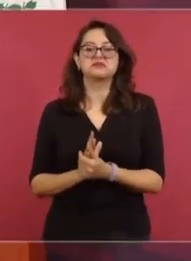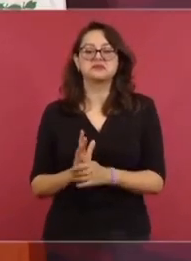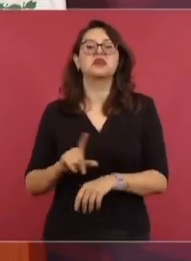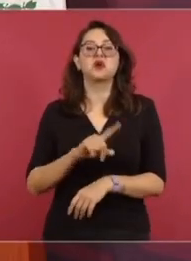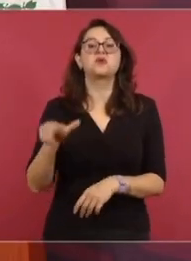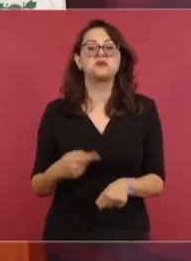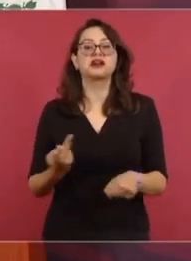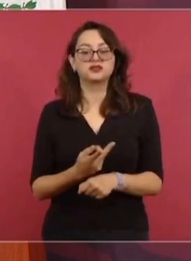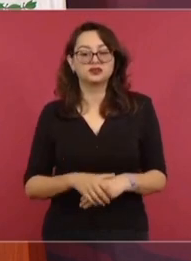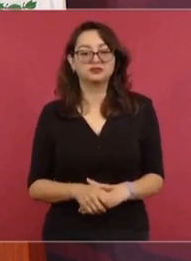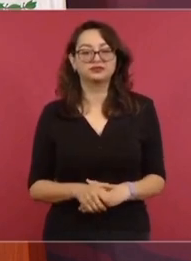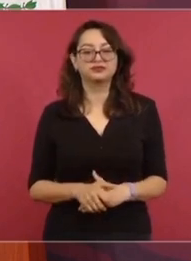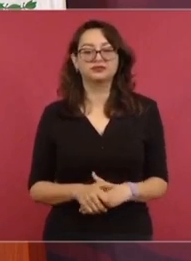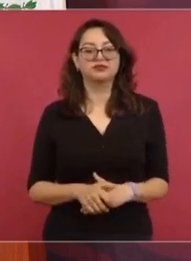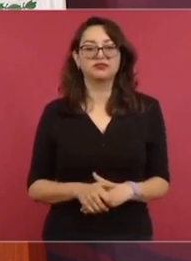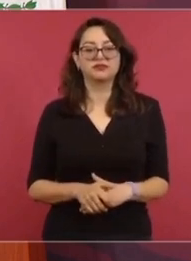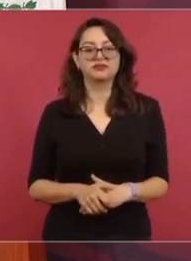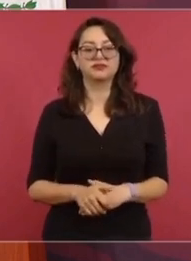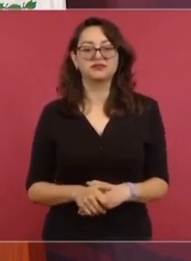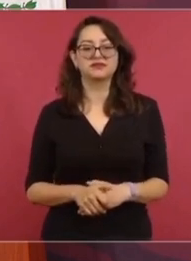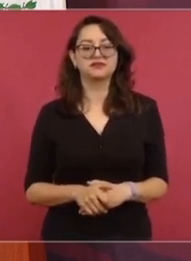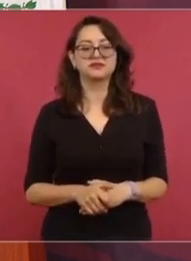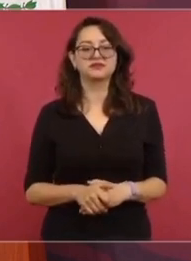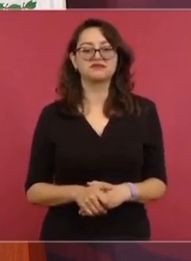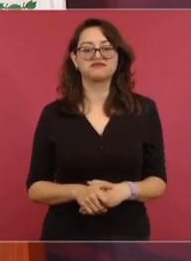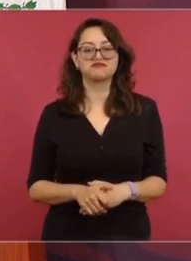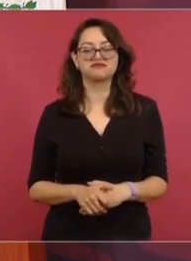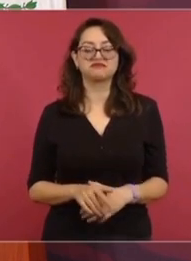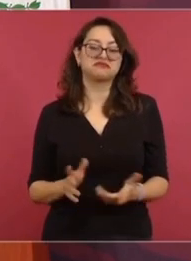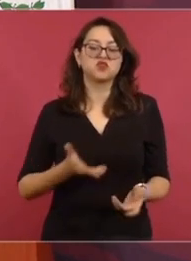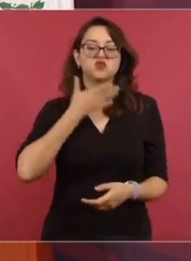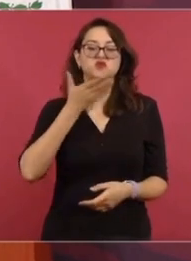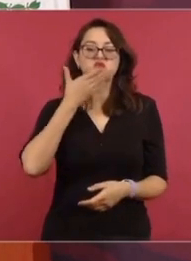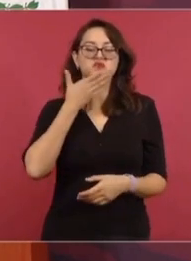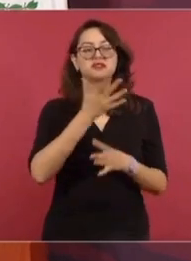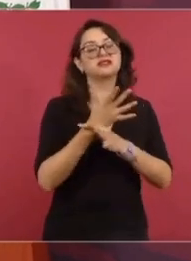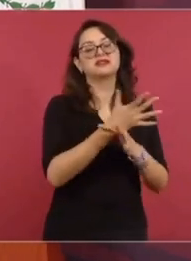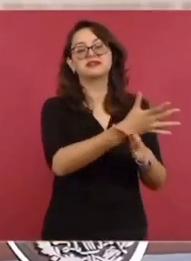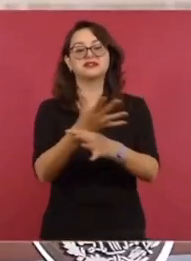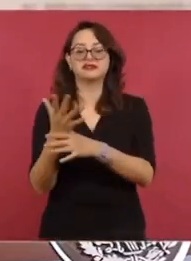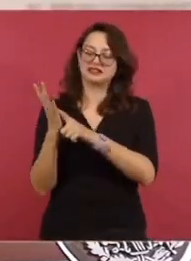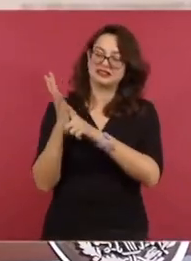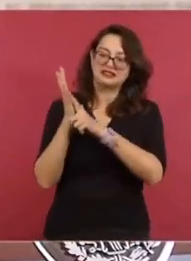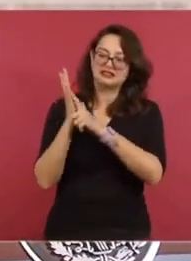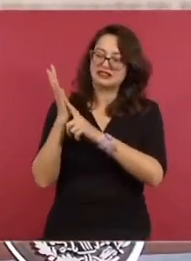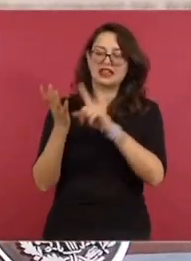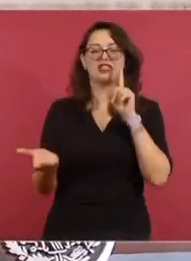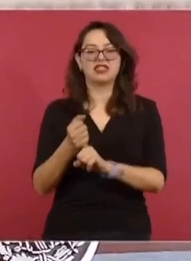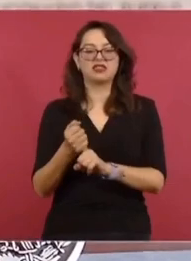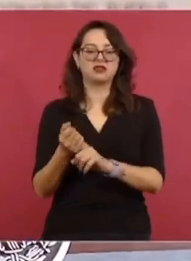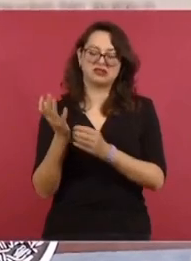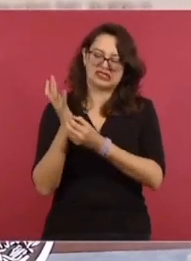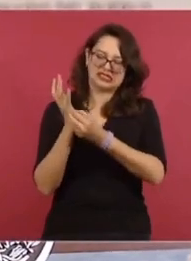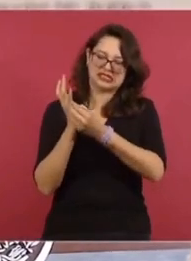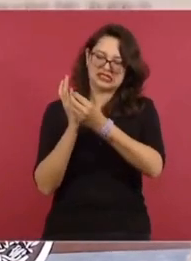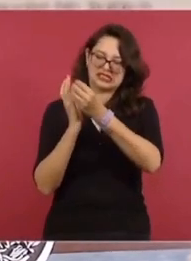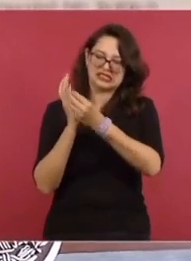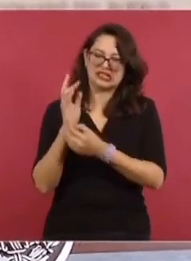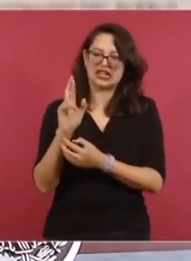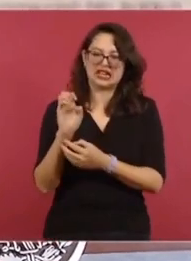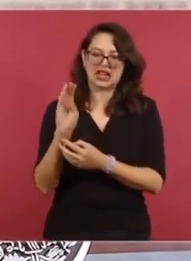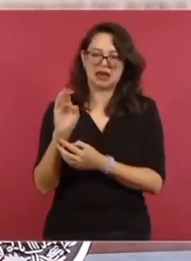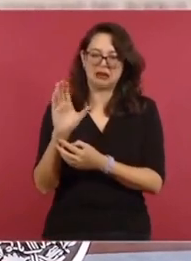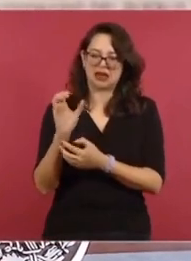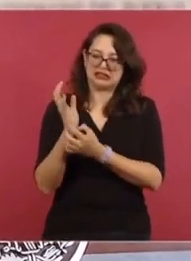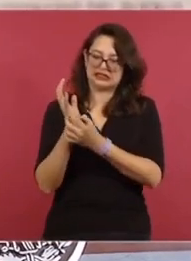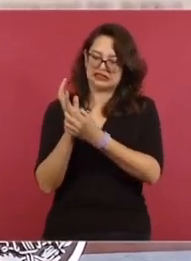llama coloquialmente, no vulgarmente, sino coloquialmente, rebaba. Y se me ha